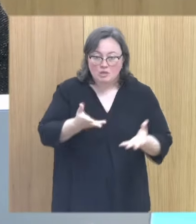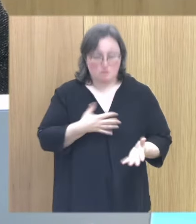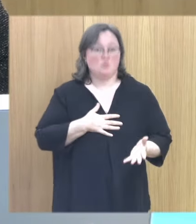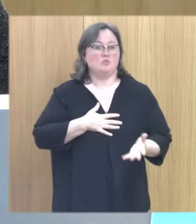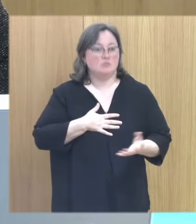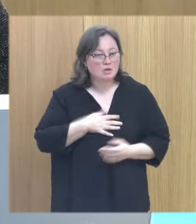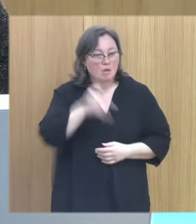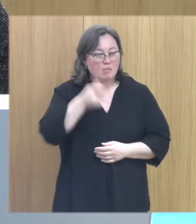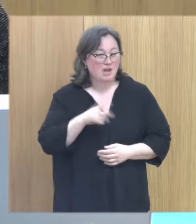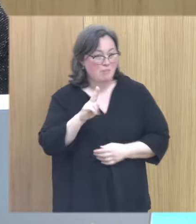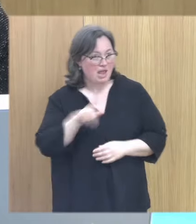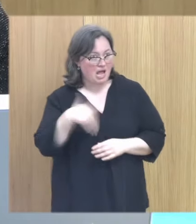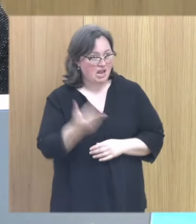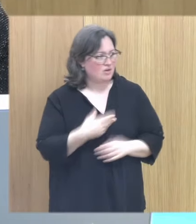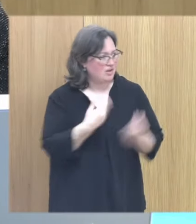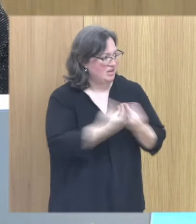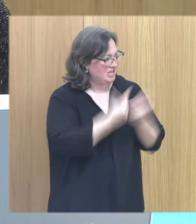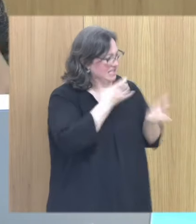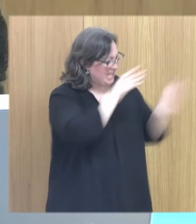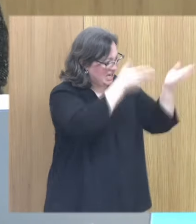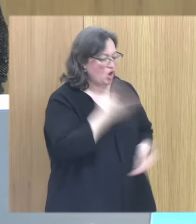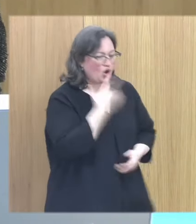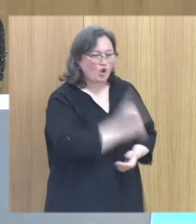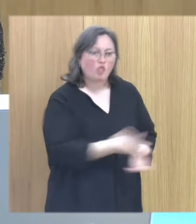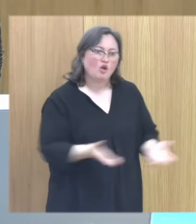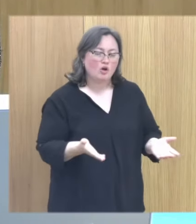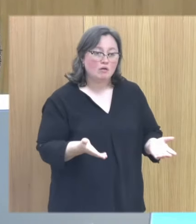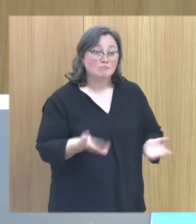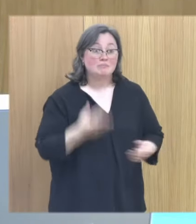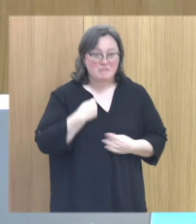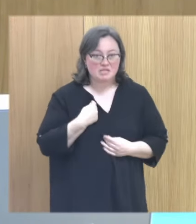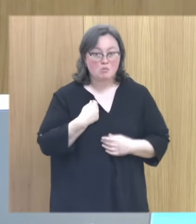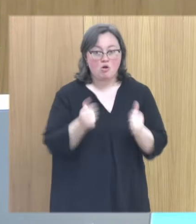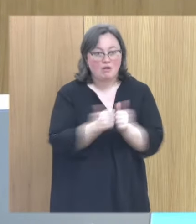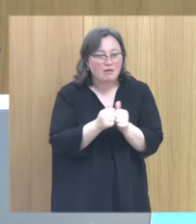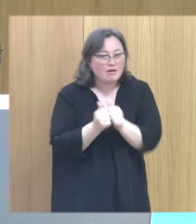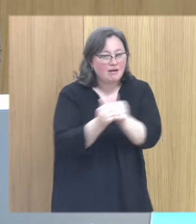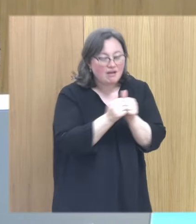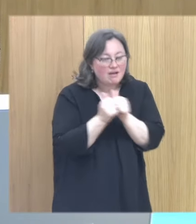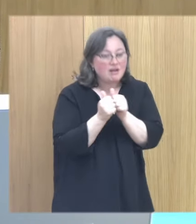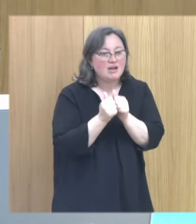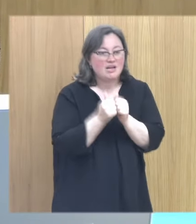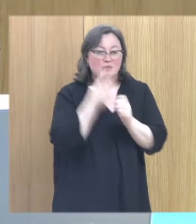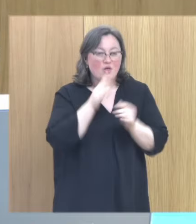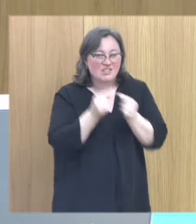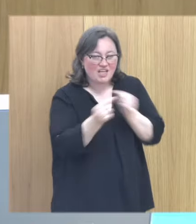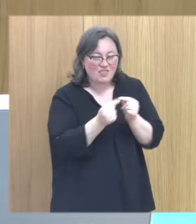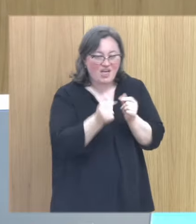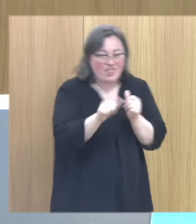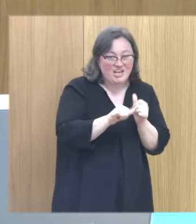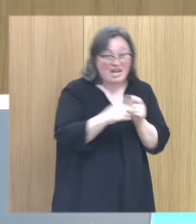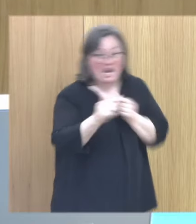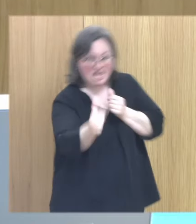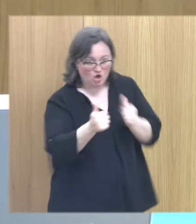la persona tiene la sensación de con quién he estado pues con esa persona de estate suficientemente cerca pero suficientemente lejos te doy